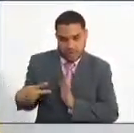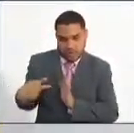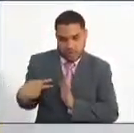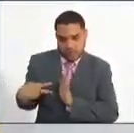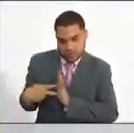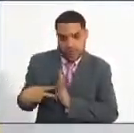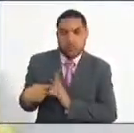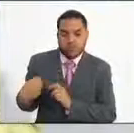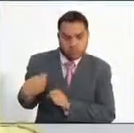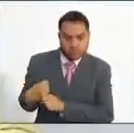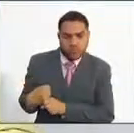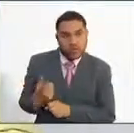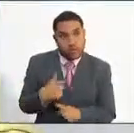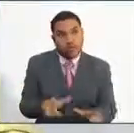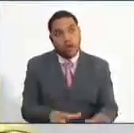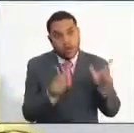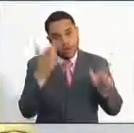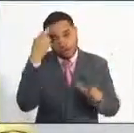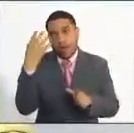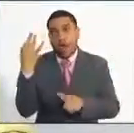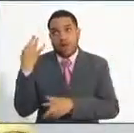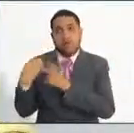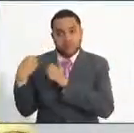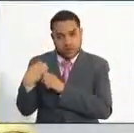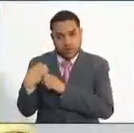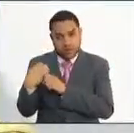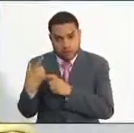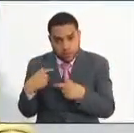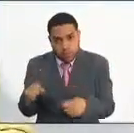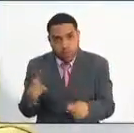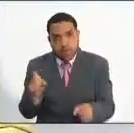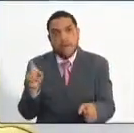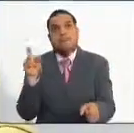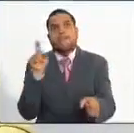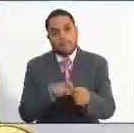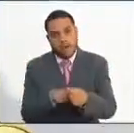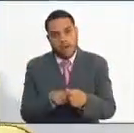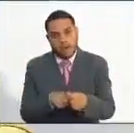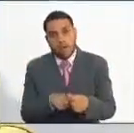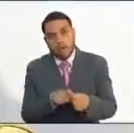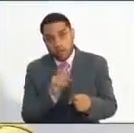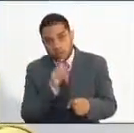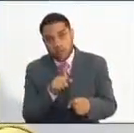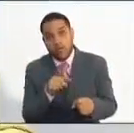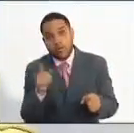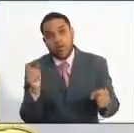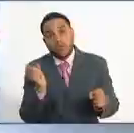embargo me gradué como profesional hace tres años. ¿Puedo postularme ahora a un empleo profesional?